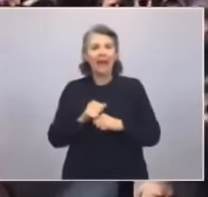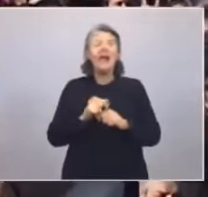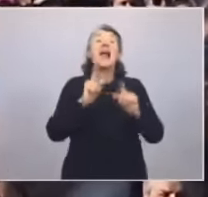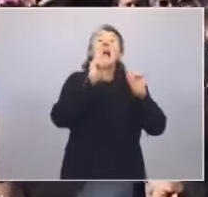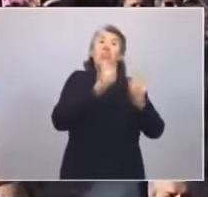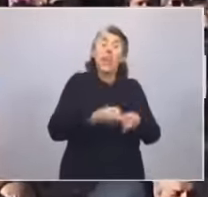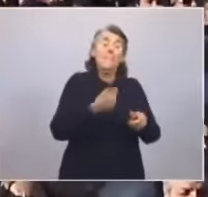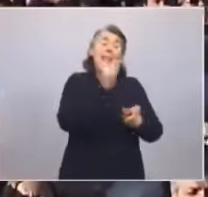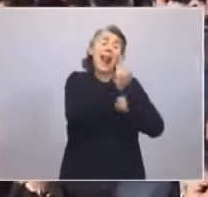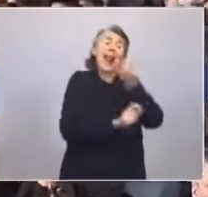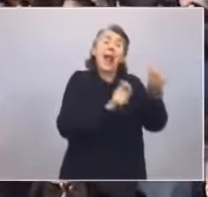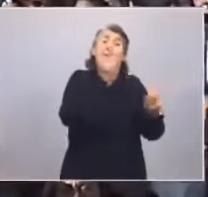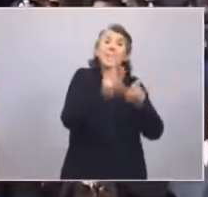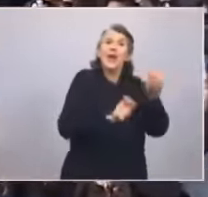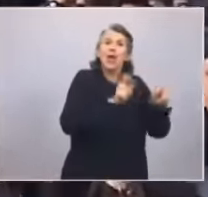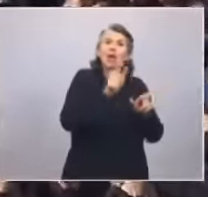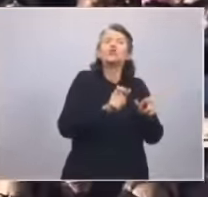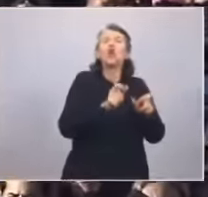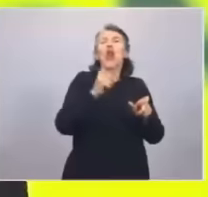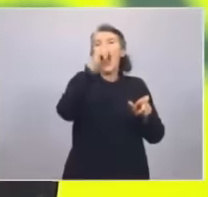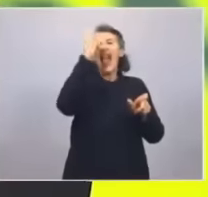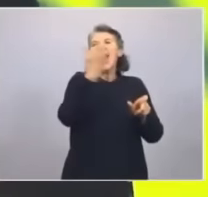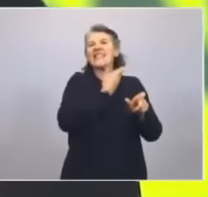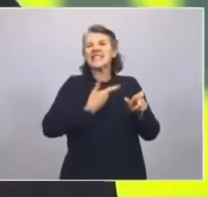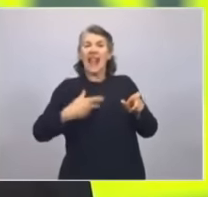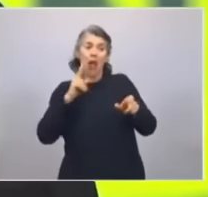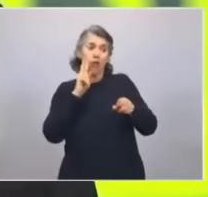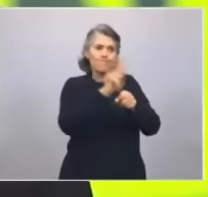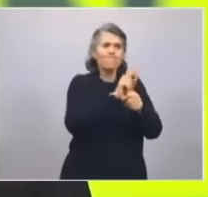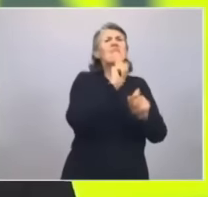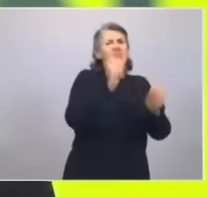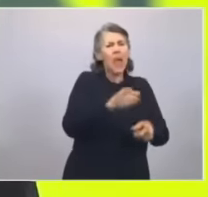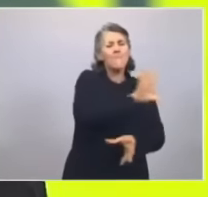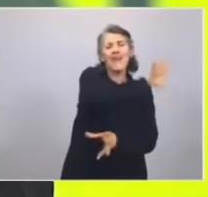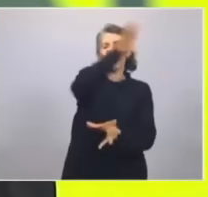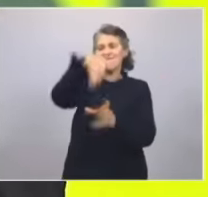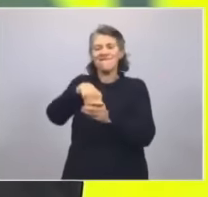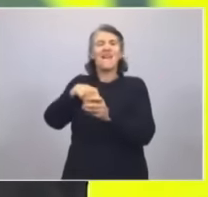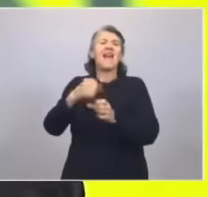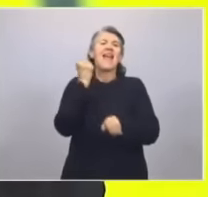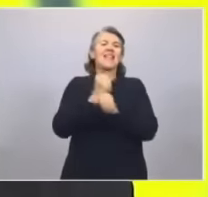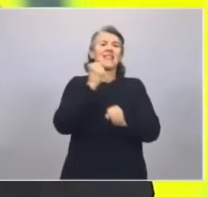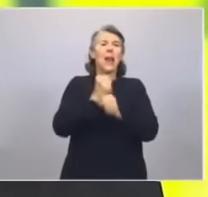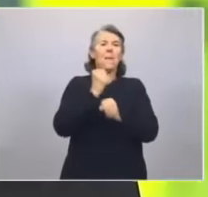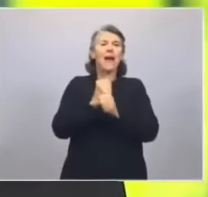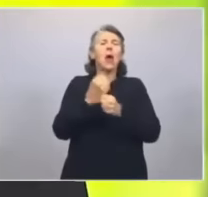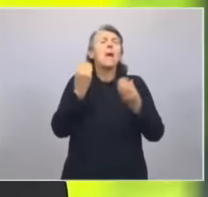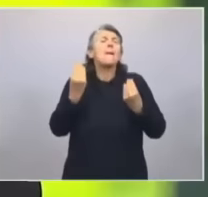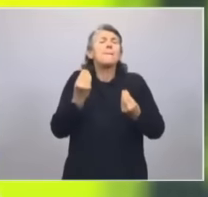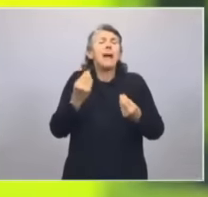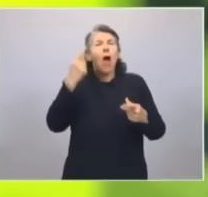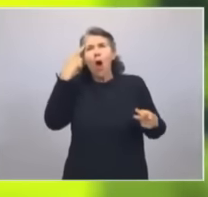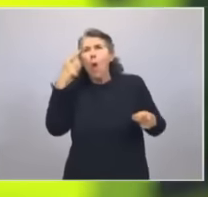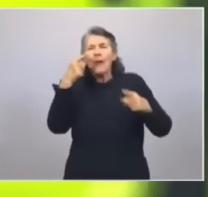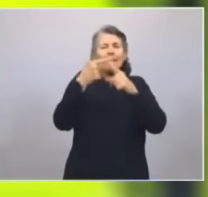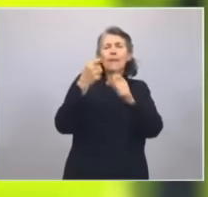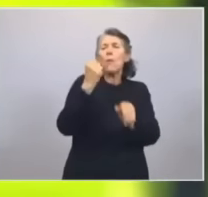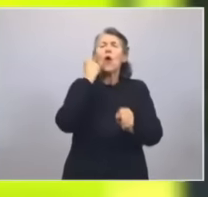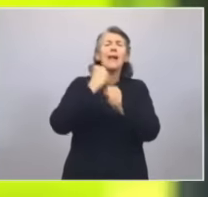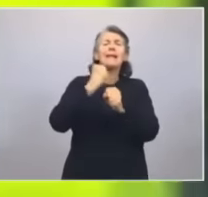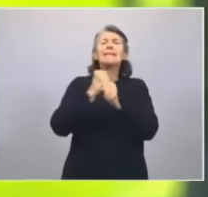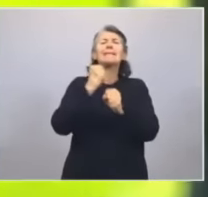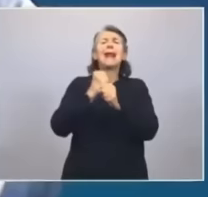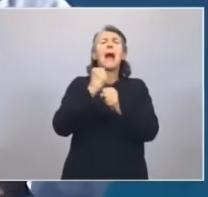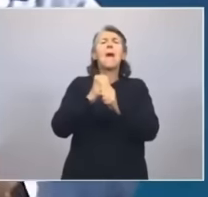que nos permita además construir en la idea del trabajo la Argentina